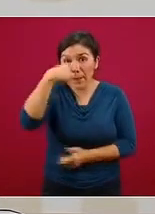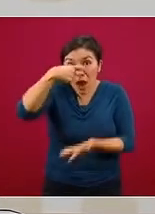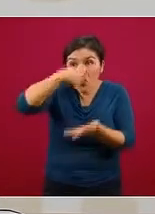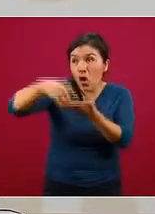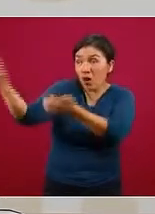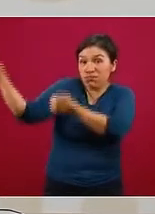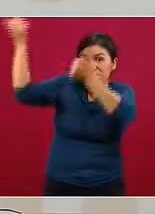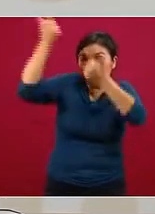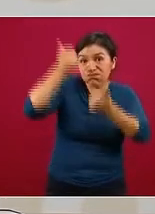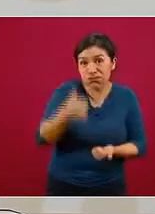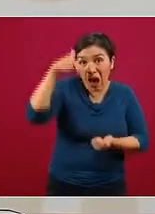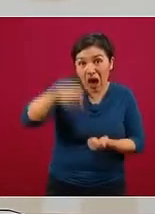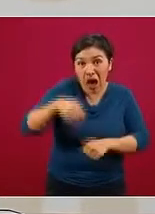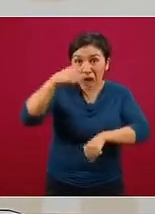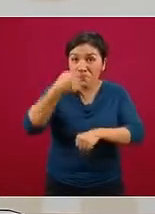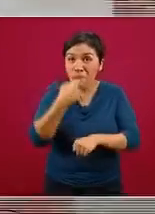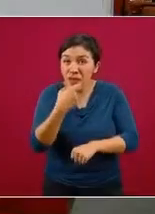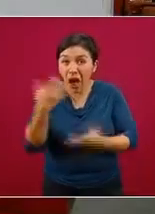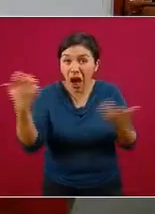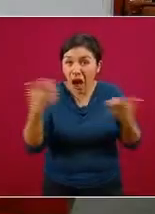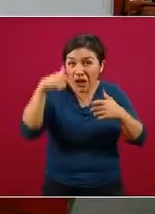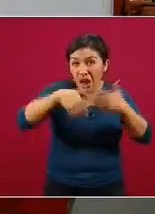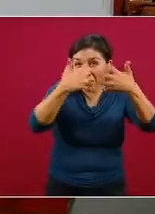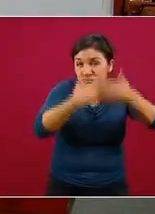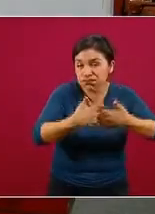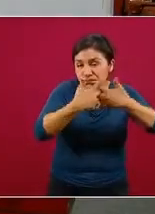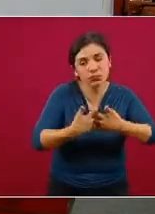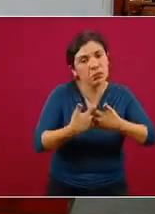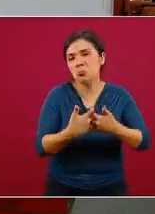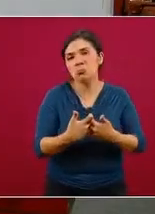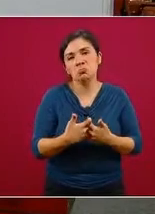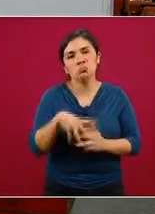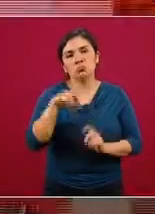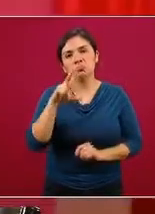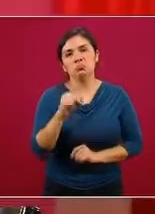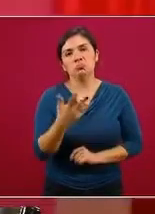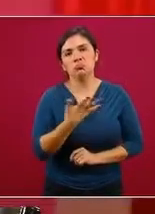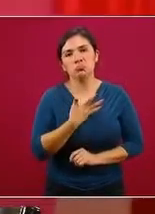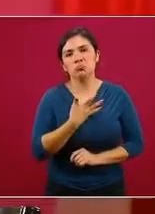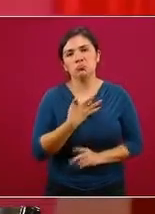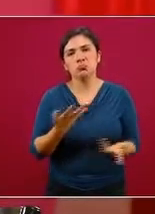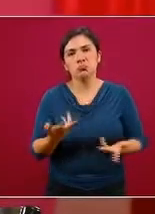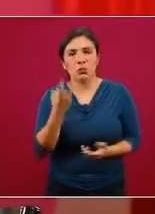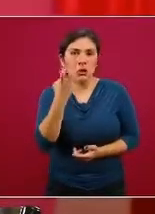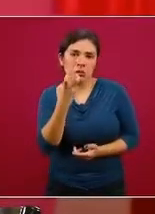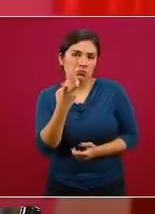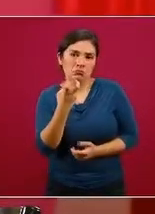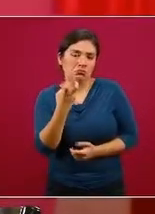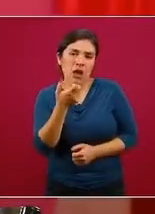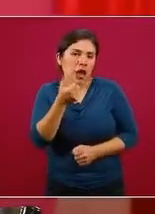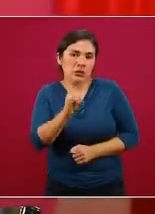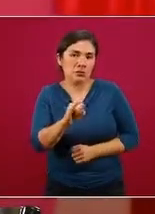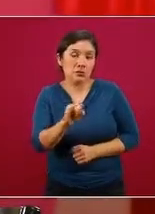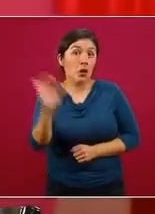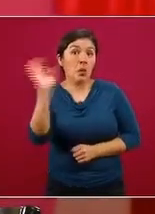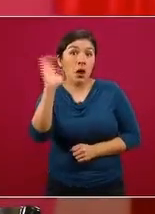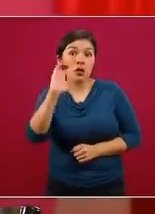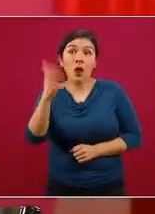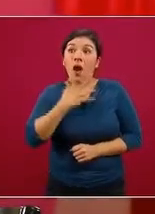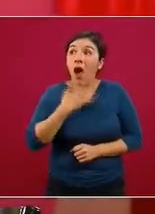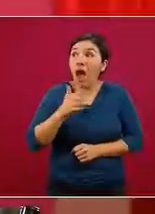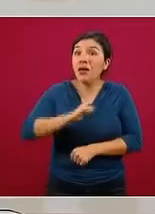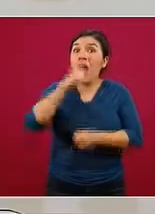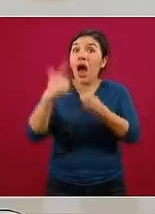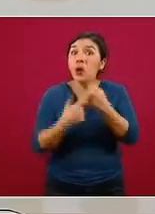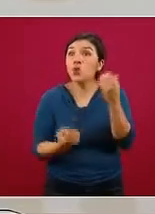adquisición o procuración anticipada de este medicamento y este es el estado actual. En cualquier momento que hubiera